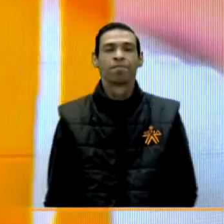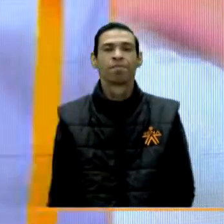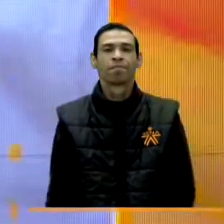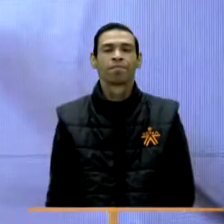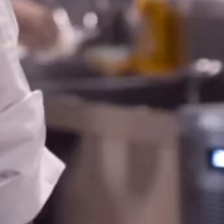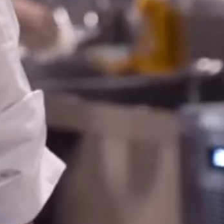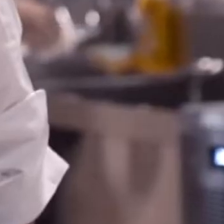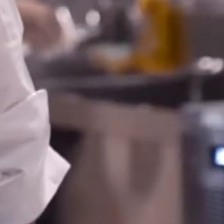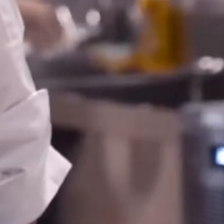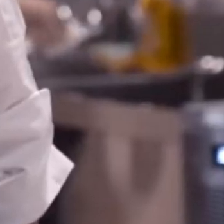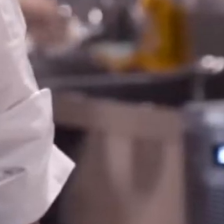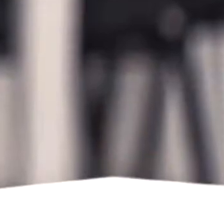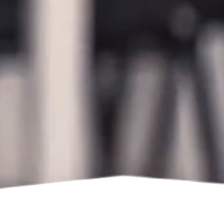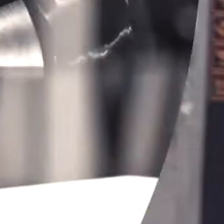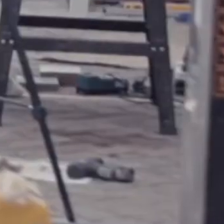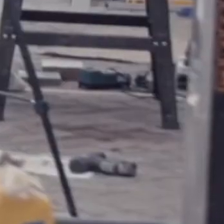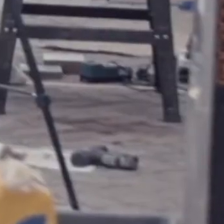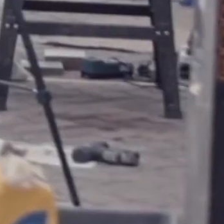pública de empleo.